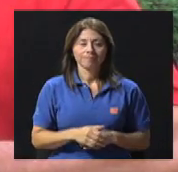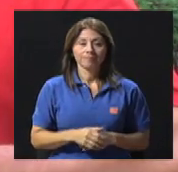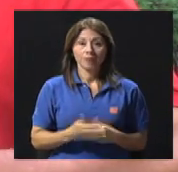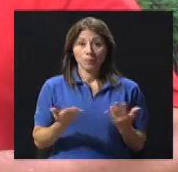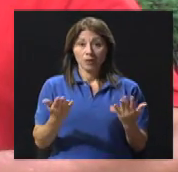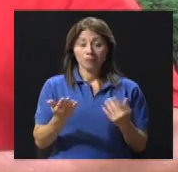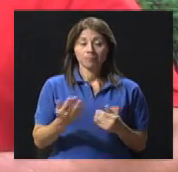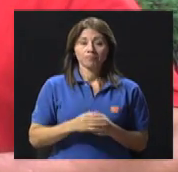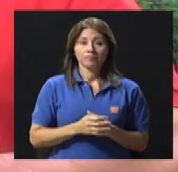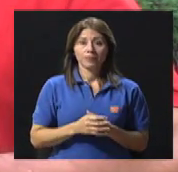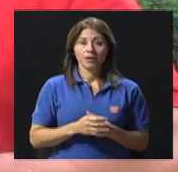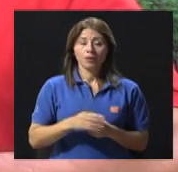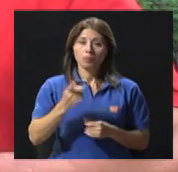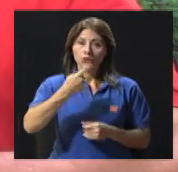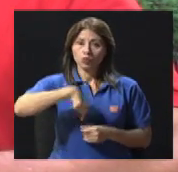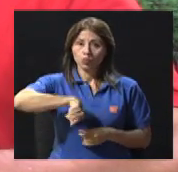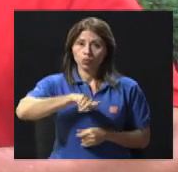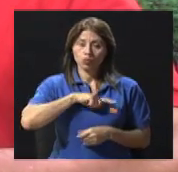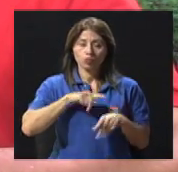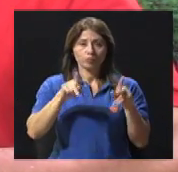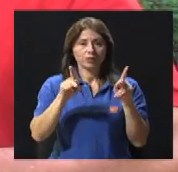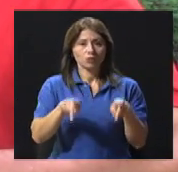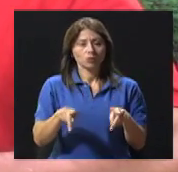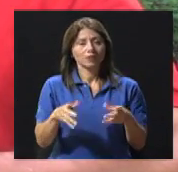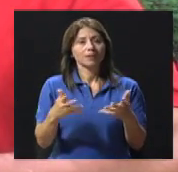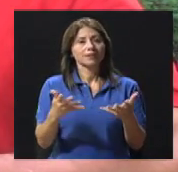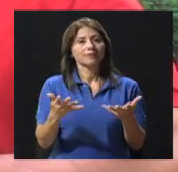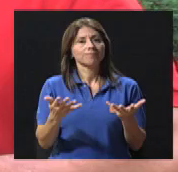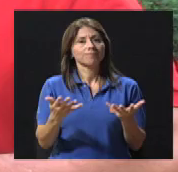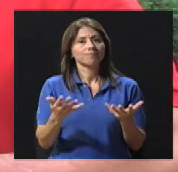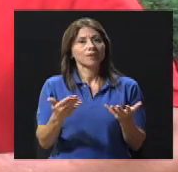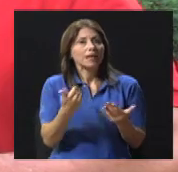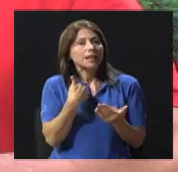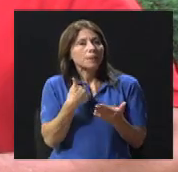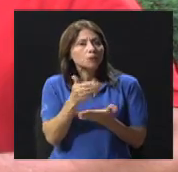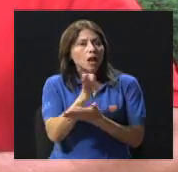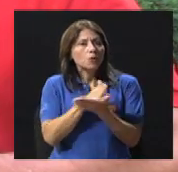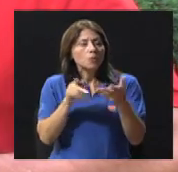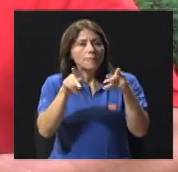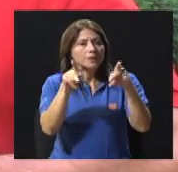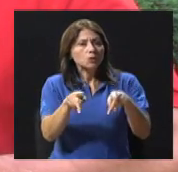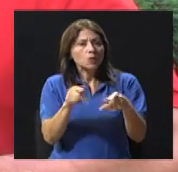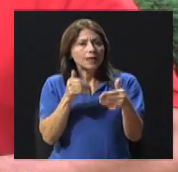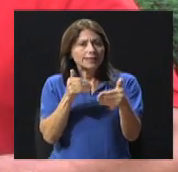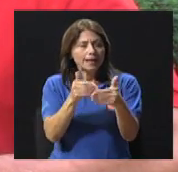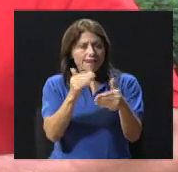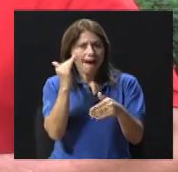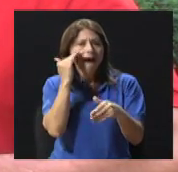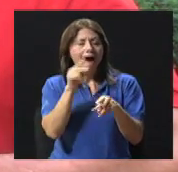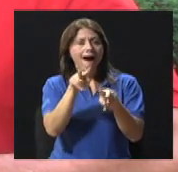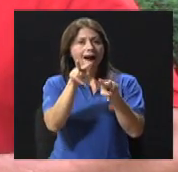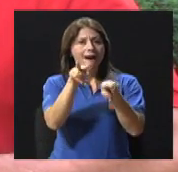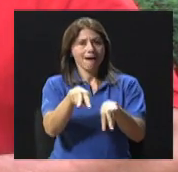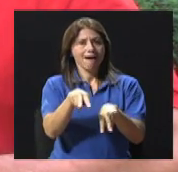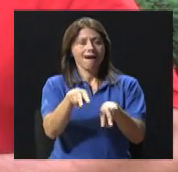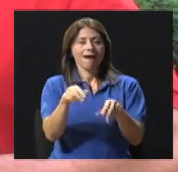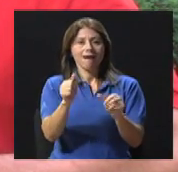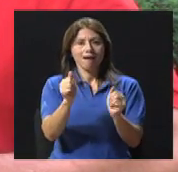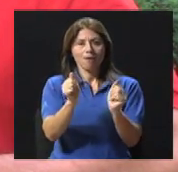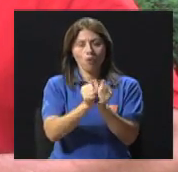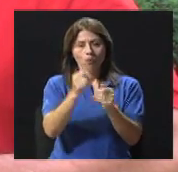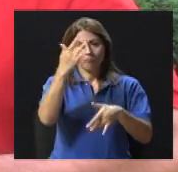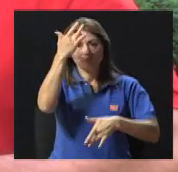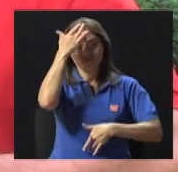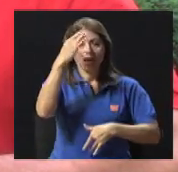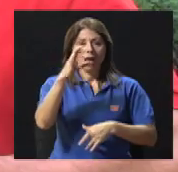tenido en algún momento de cerca, algún paciente con Alzheimer, y es que llega un punto donde